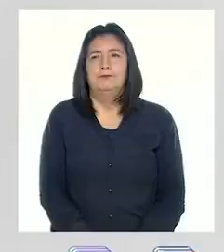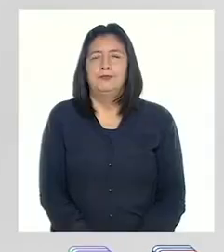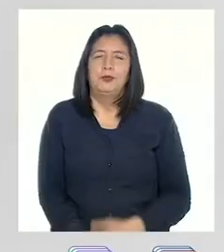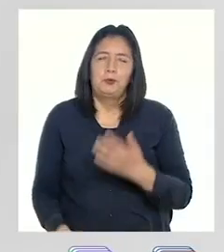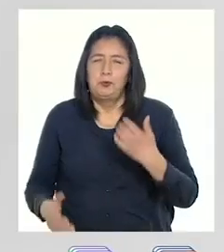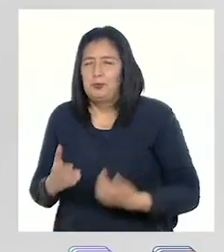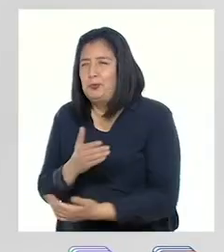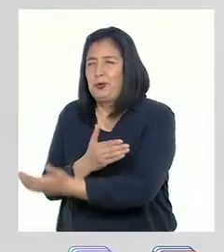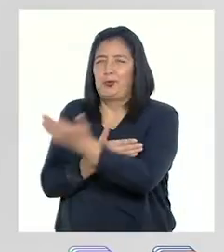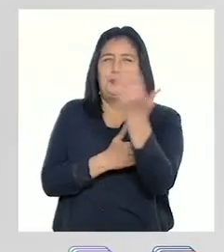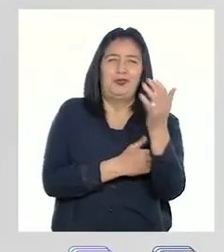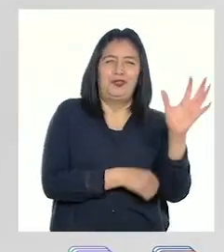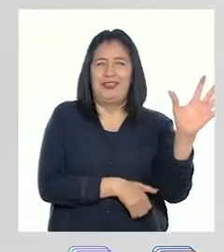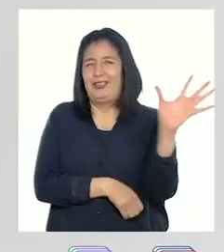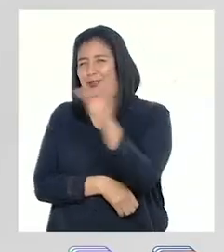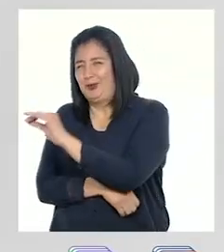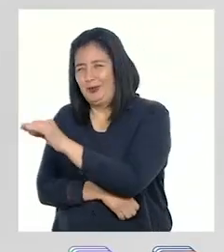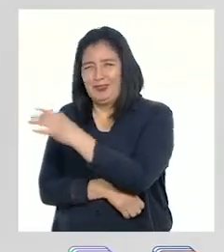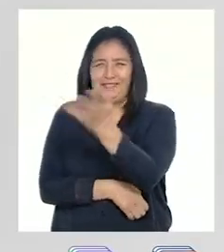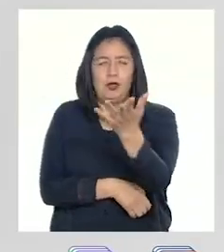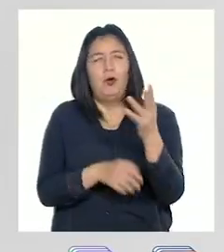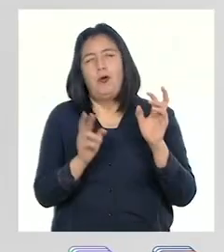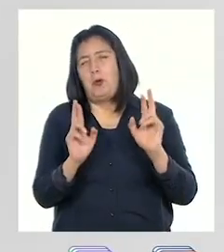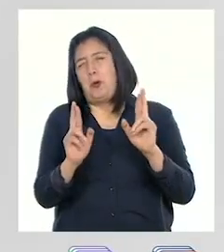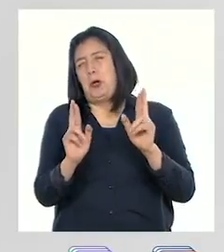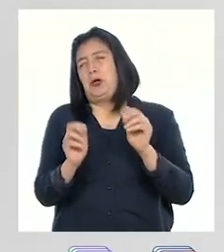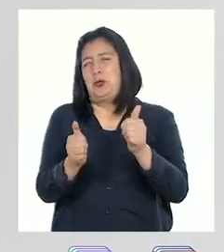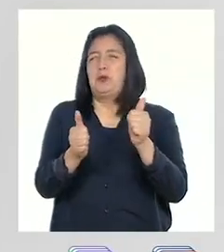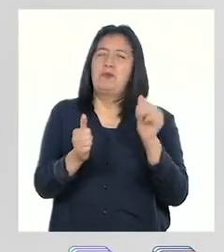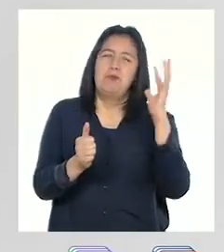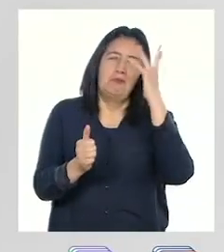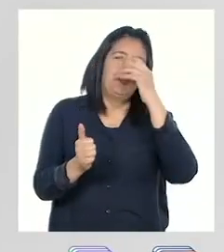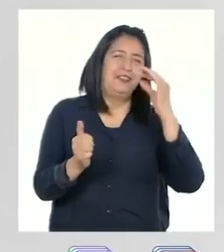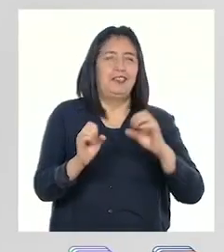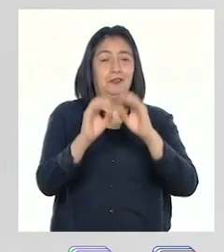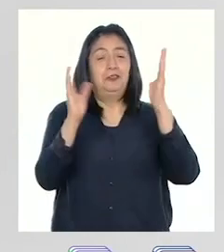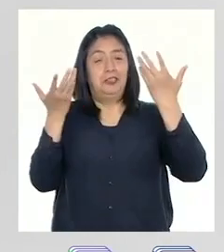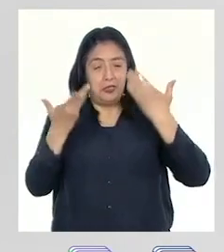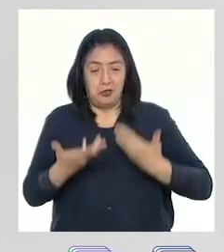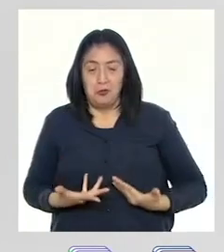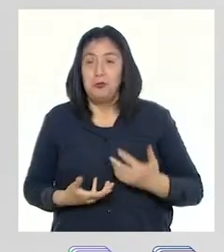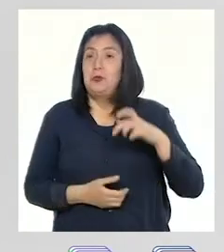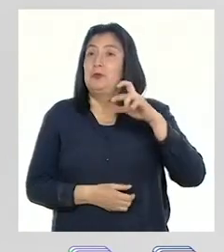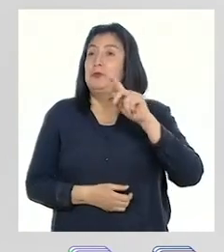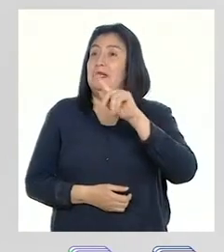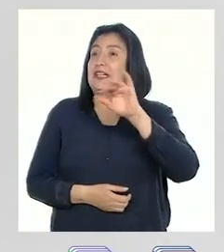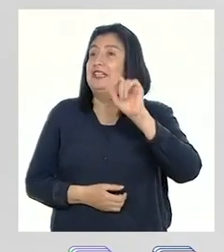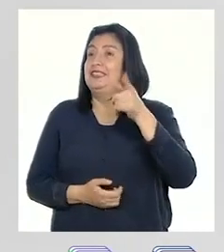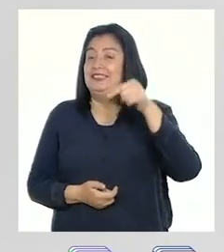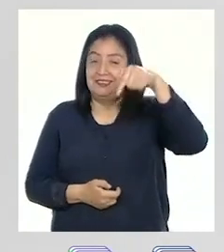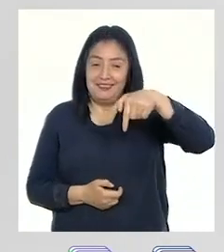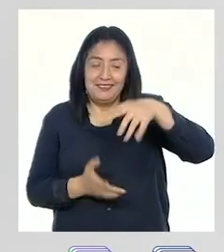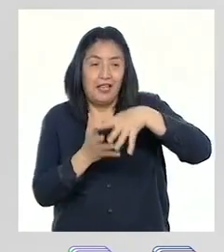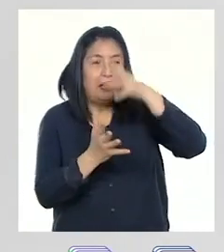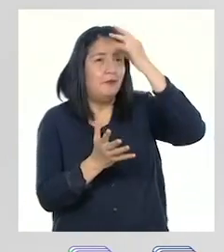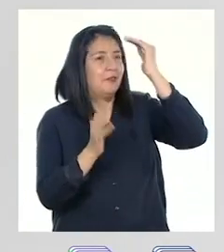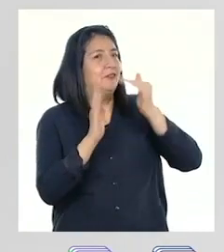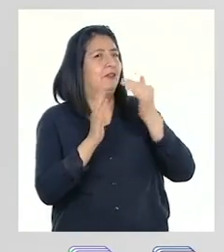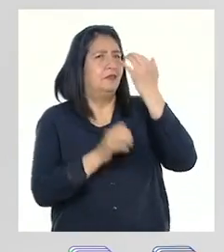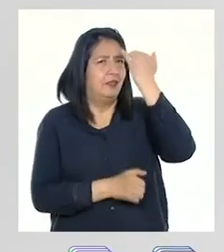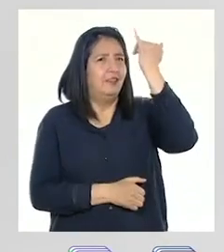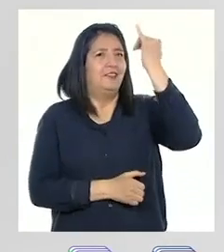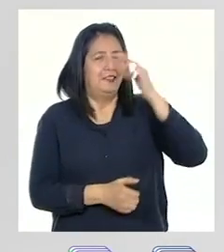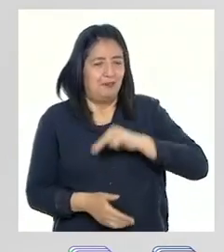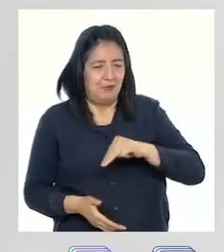Muy buenos días a todos y a todas. Espero que estén pasando una muy bonita mañana. Mi nombre es Patricia Barreto y esto es Aprendo en Casa, una